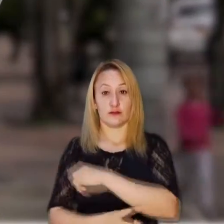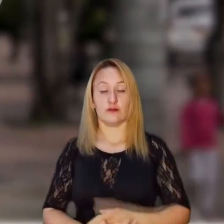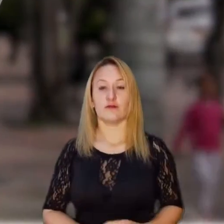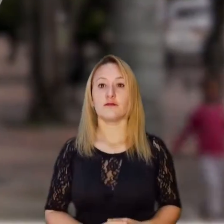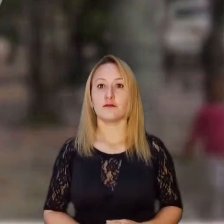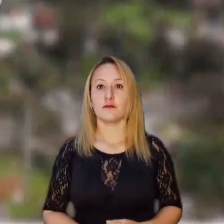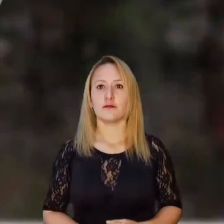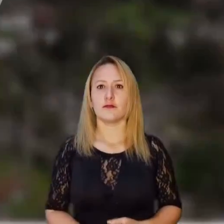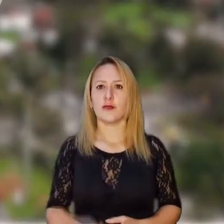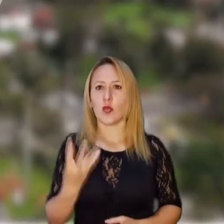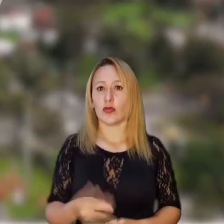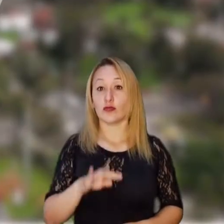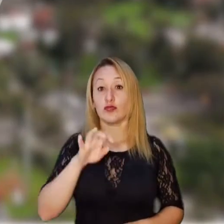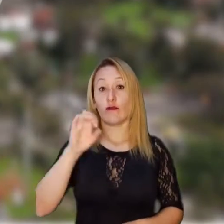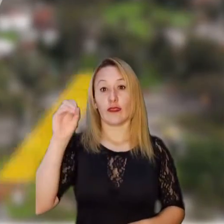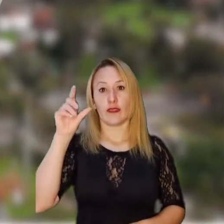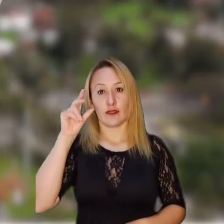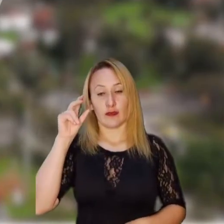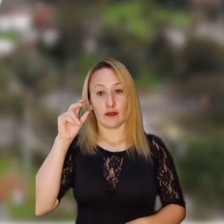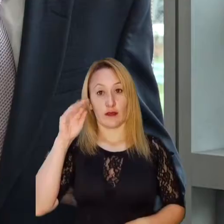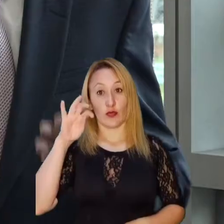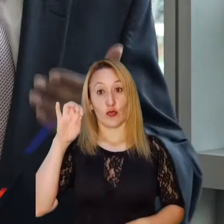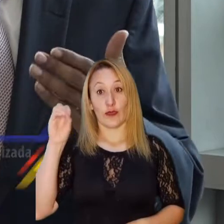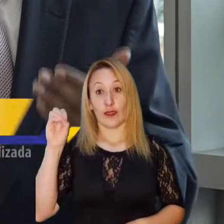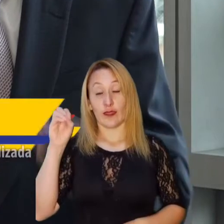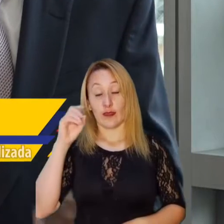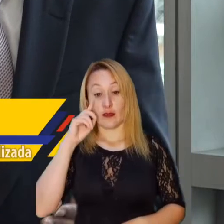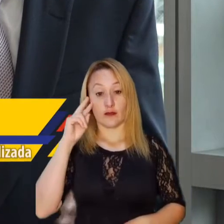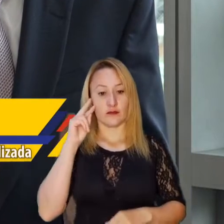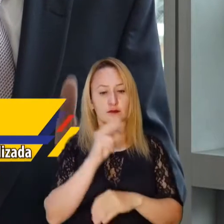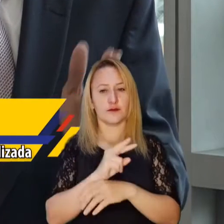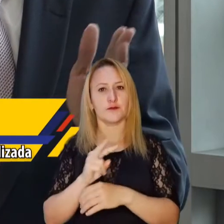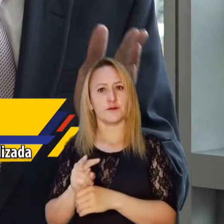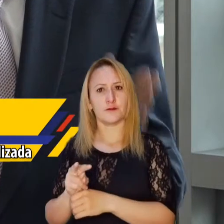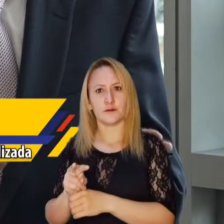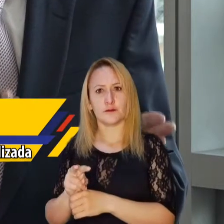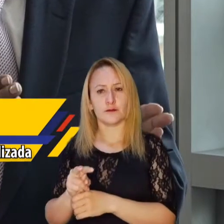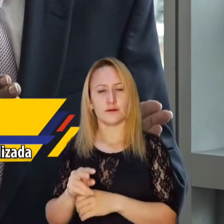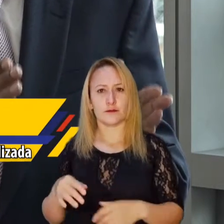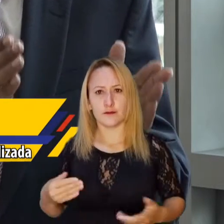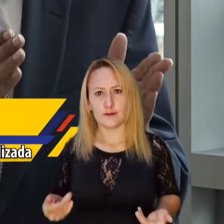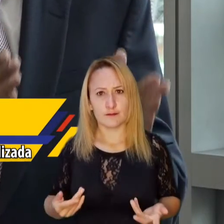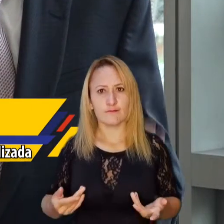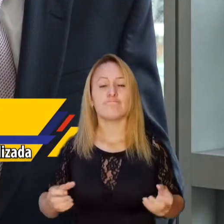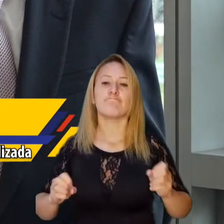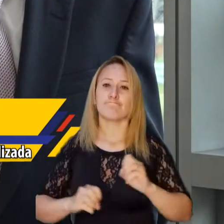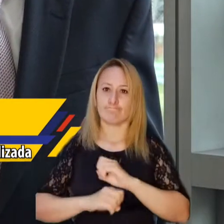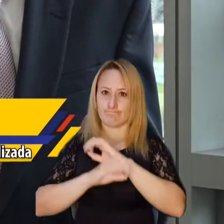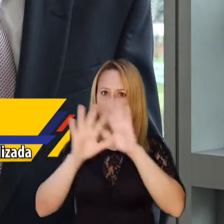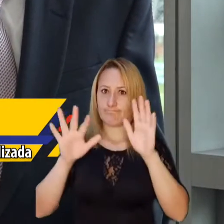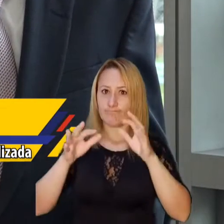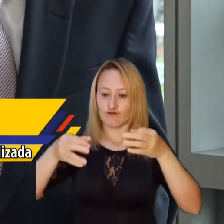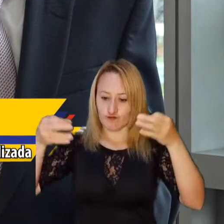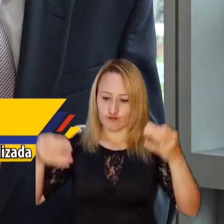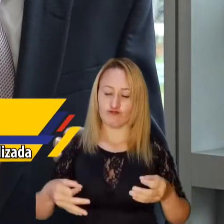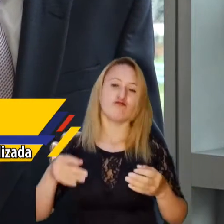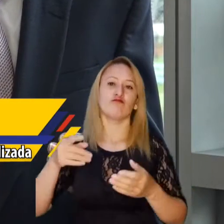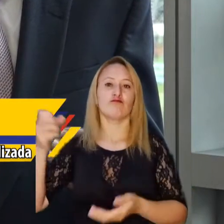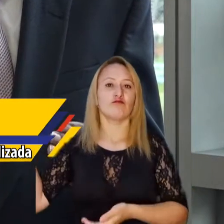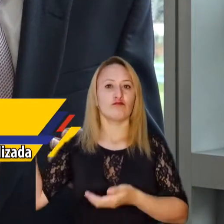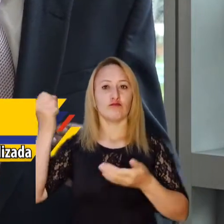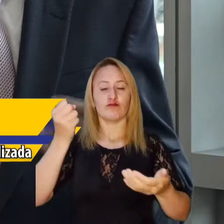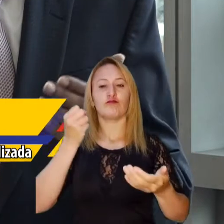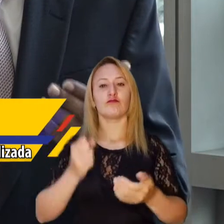Atlántico, Guainía, Amazonas y Boyacá. Hemos levantado 90 observaciones, 90